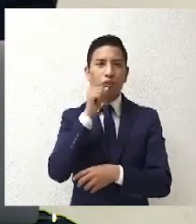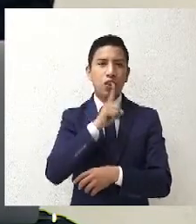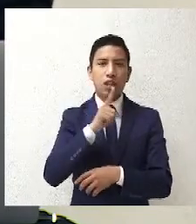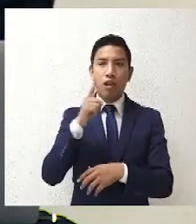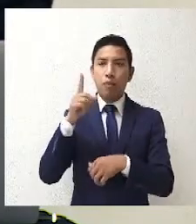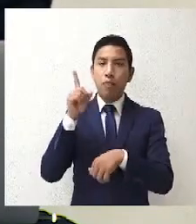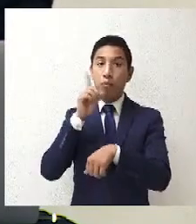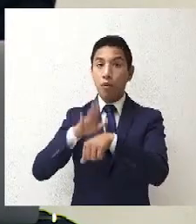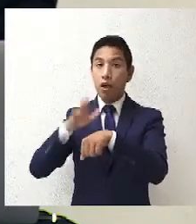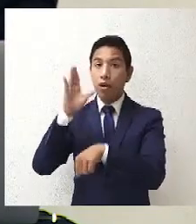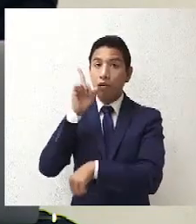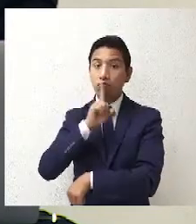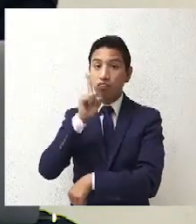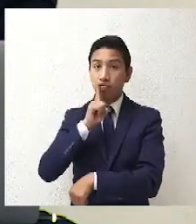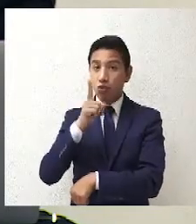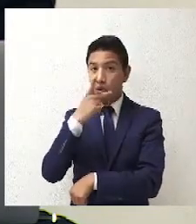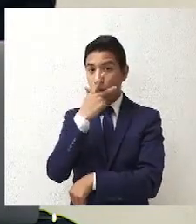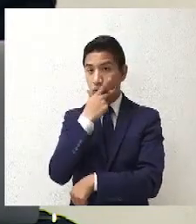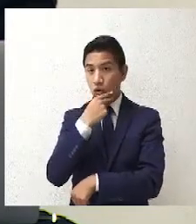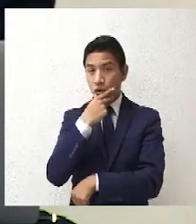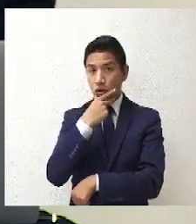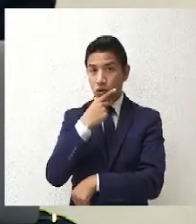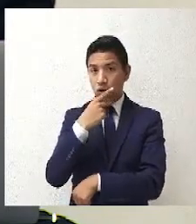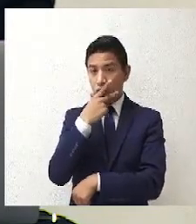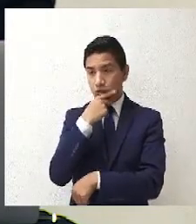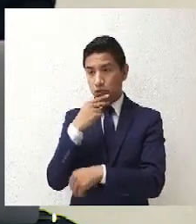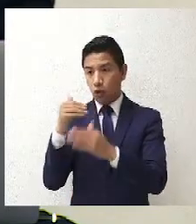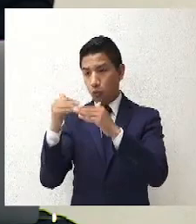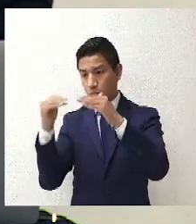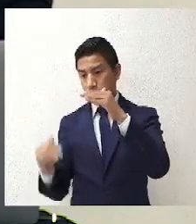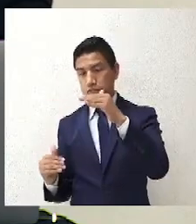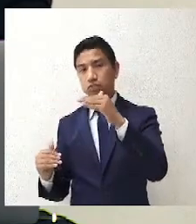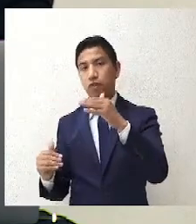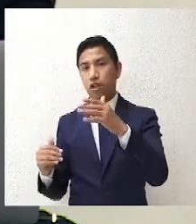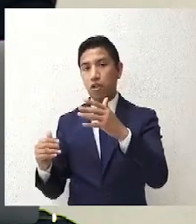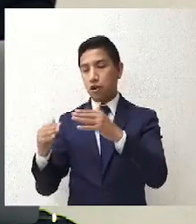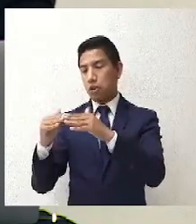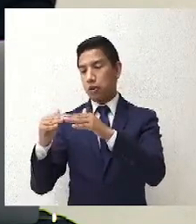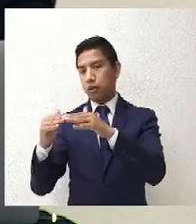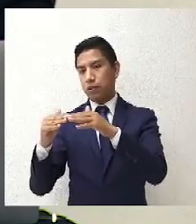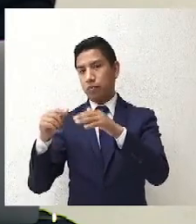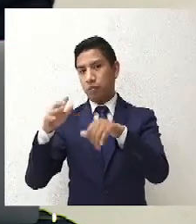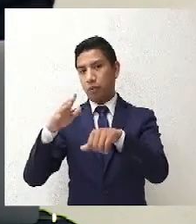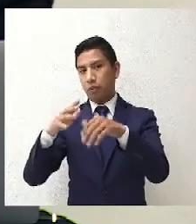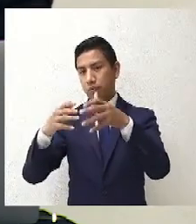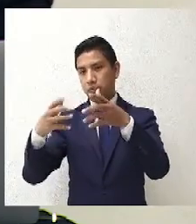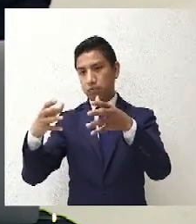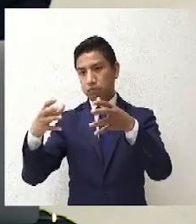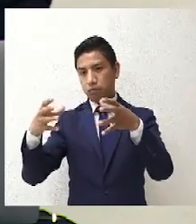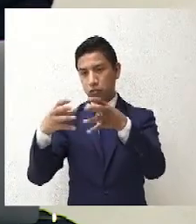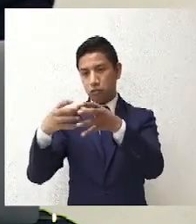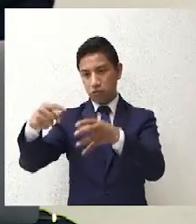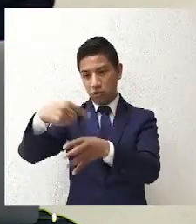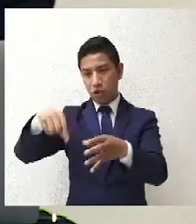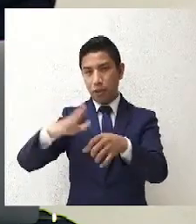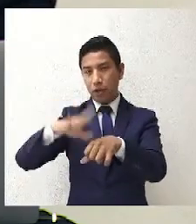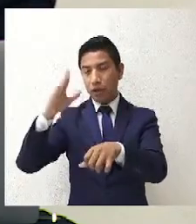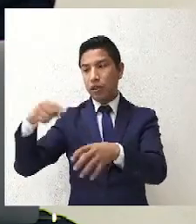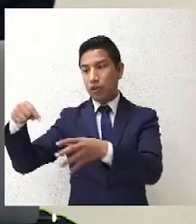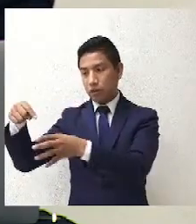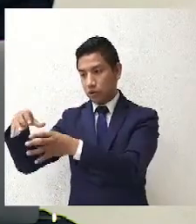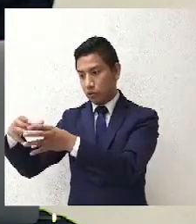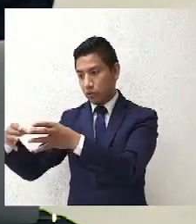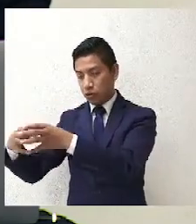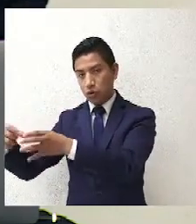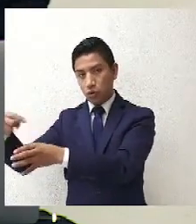puedes venir a controvertir esa cuestión. ¿Por qué? Porque hay muchas cuestiones detrás, ¿no? Esta discriminación histórica que han